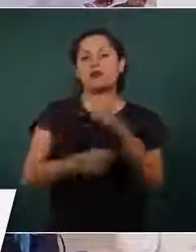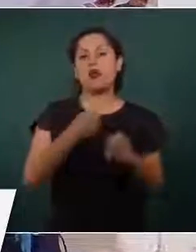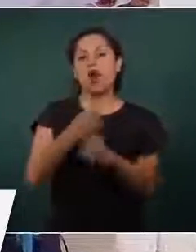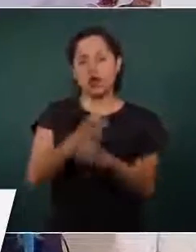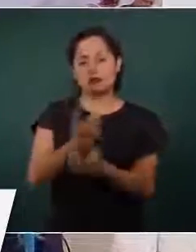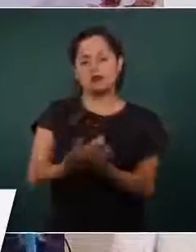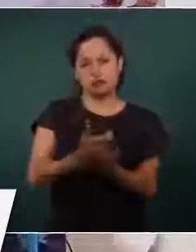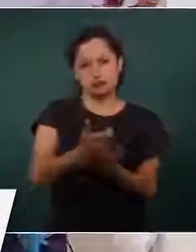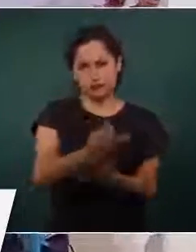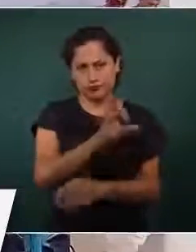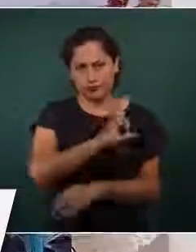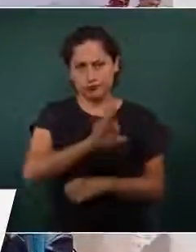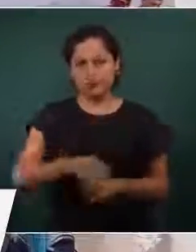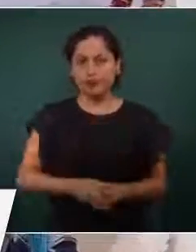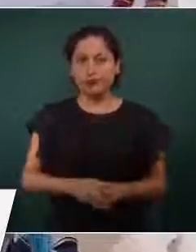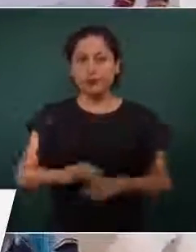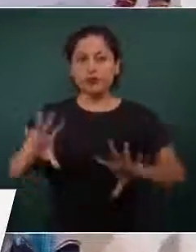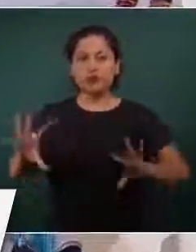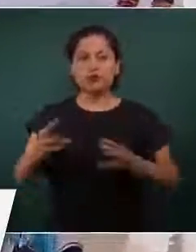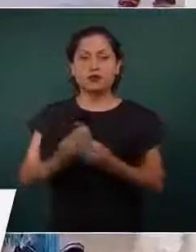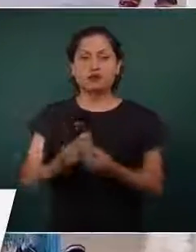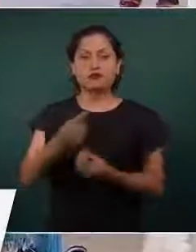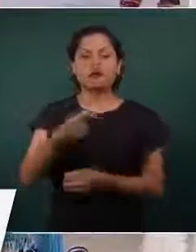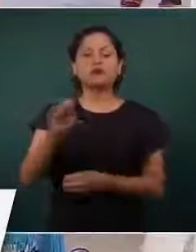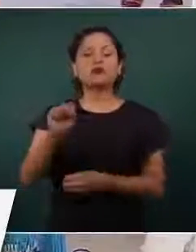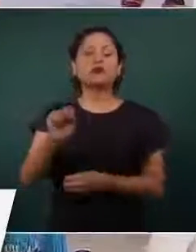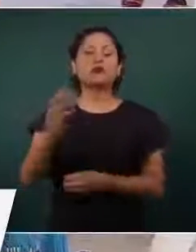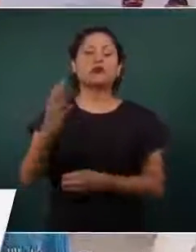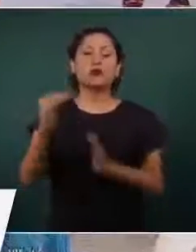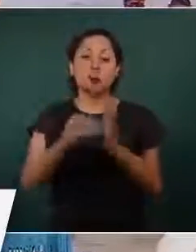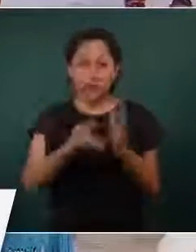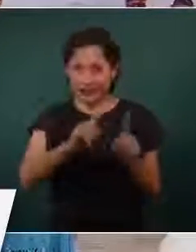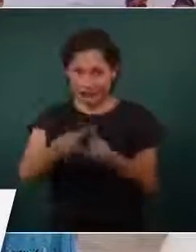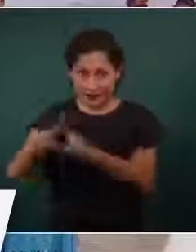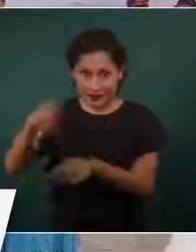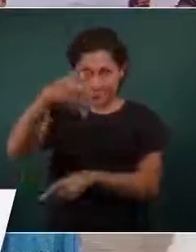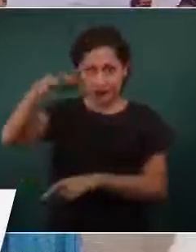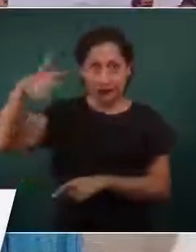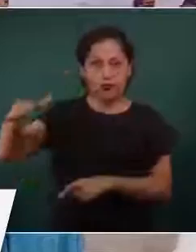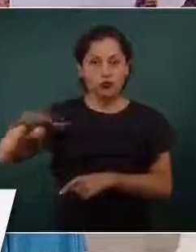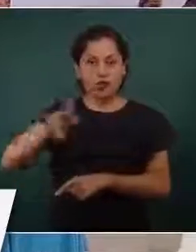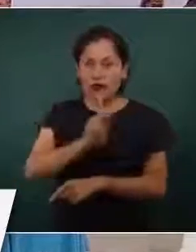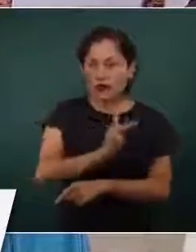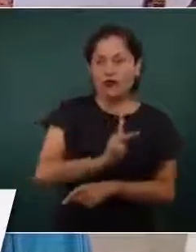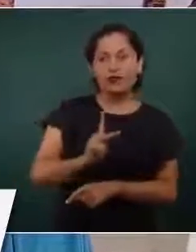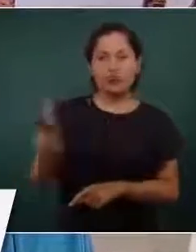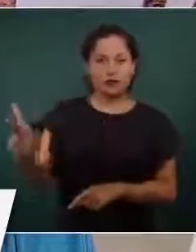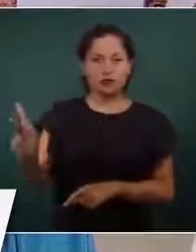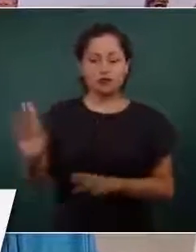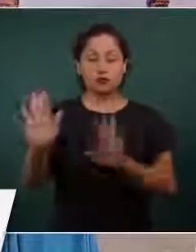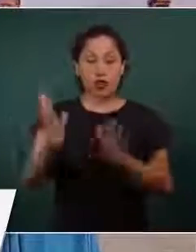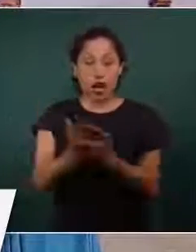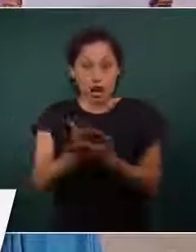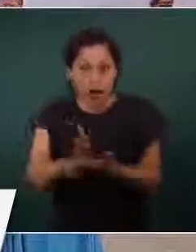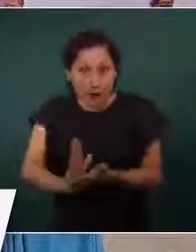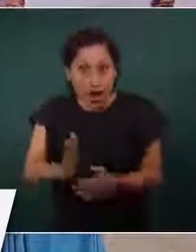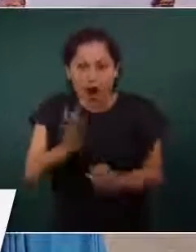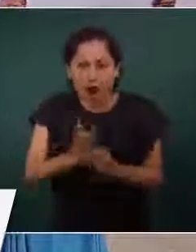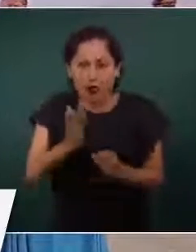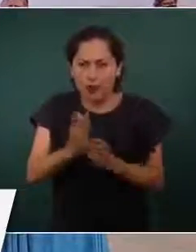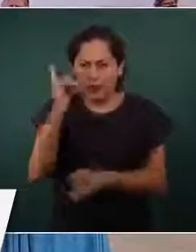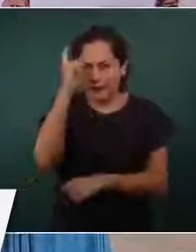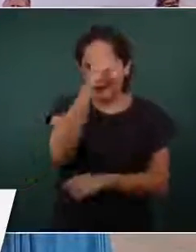254 mil adultos mayores, es a todos, y por la pandemia se está entregando